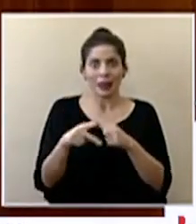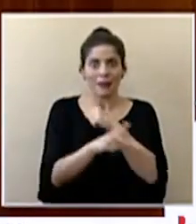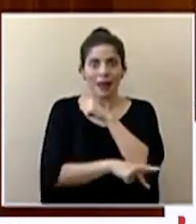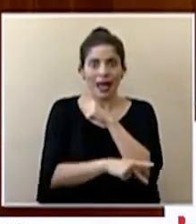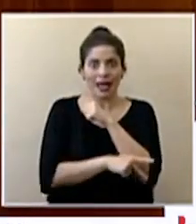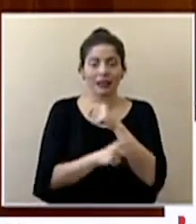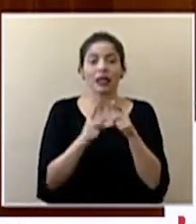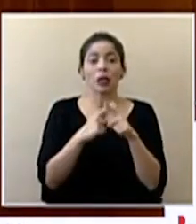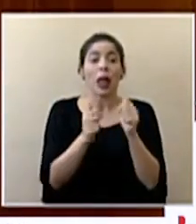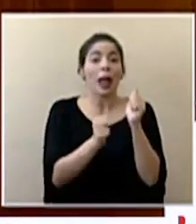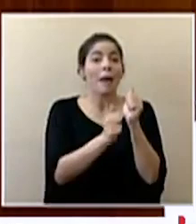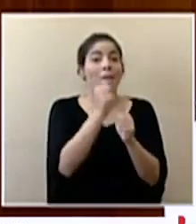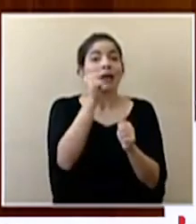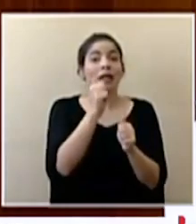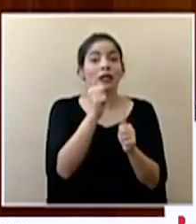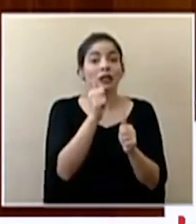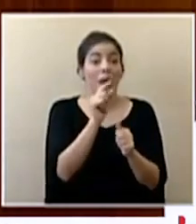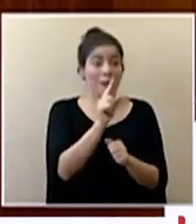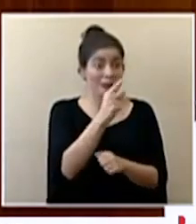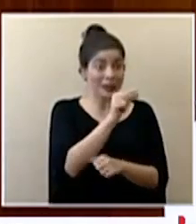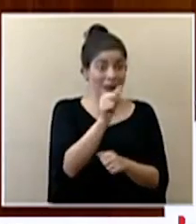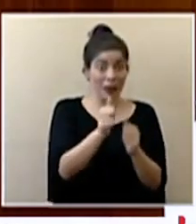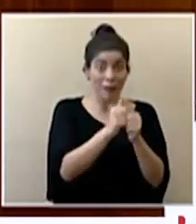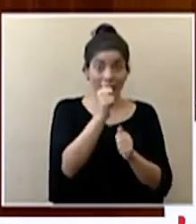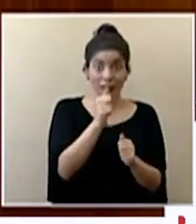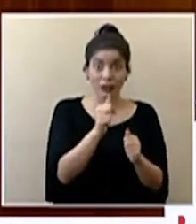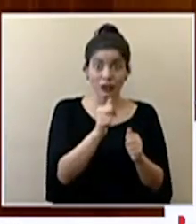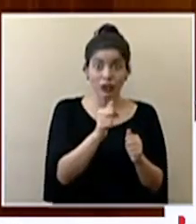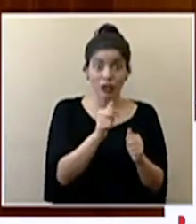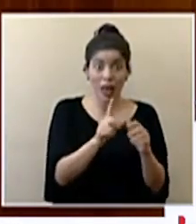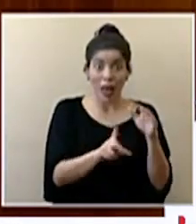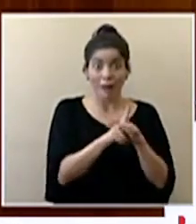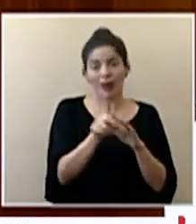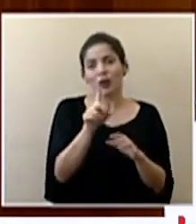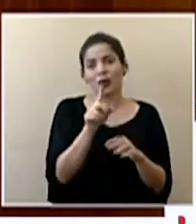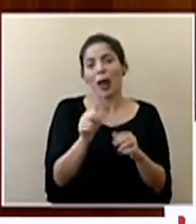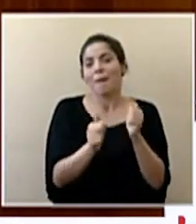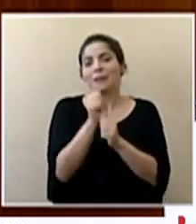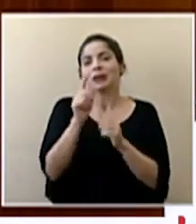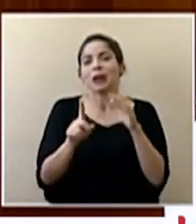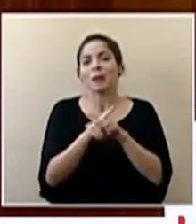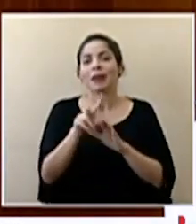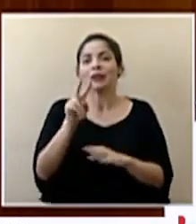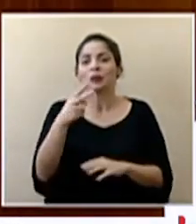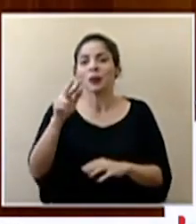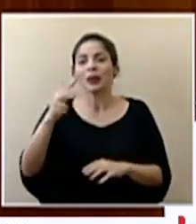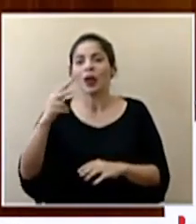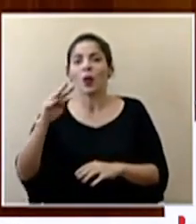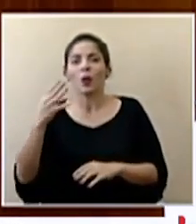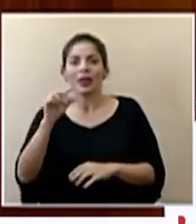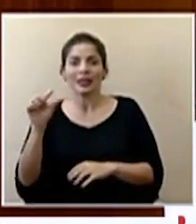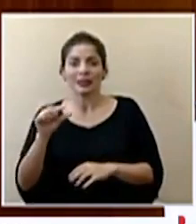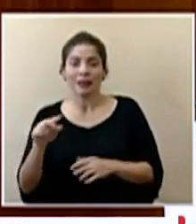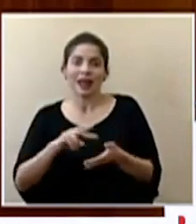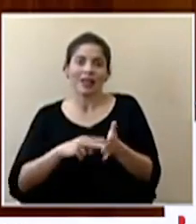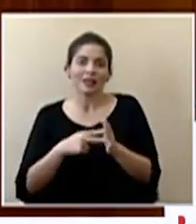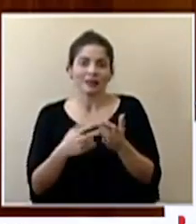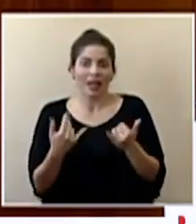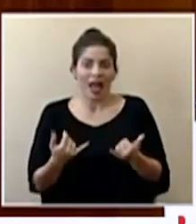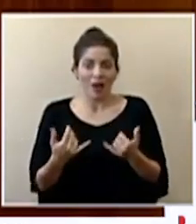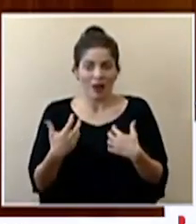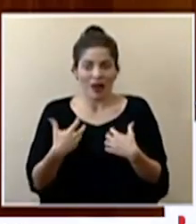se han ido presentando no en la primera semana sino en la segunda tercera y cuarta entonces imagínense que no podemos tener recuperados